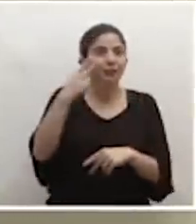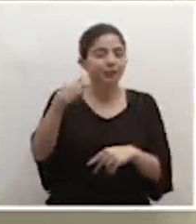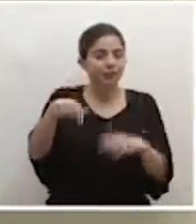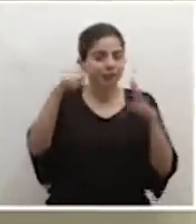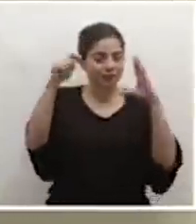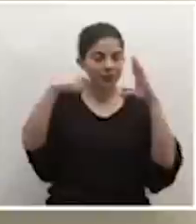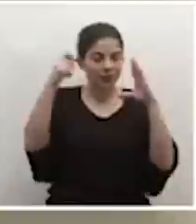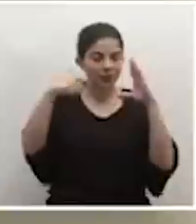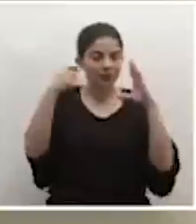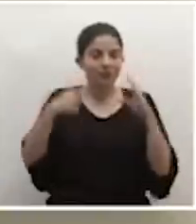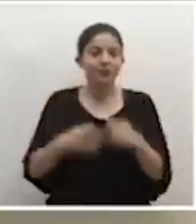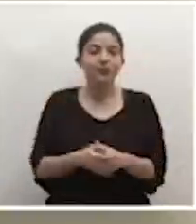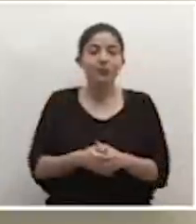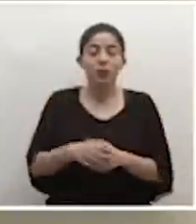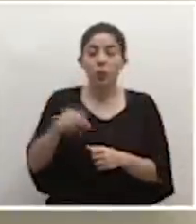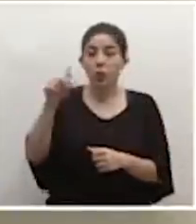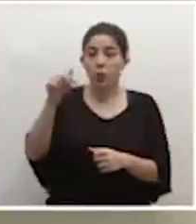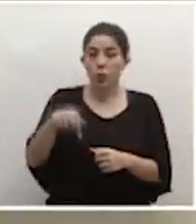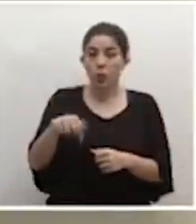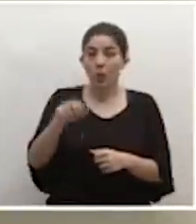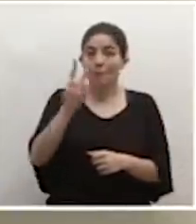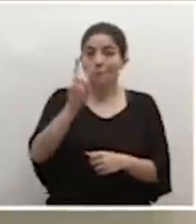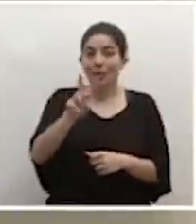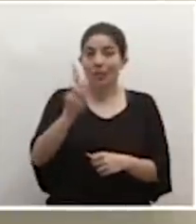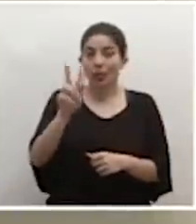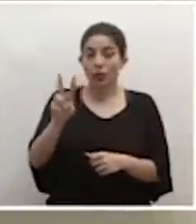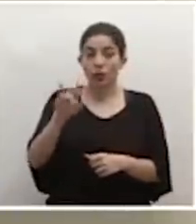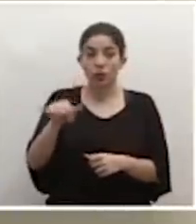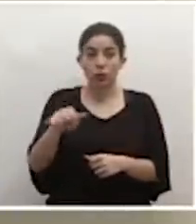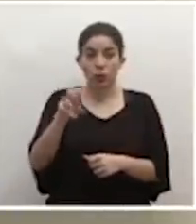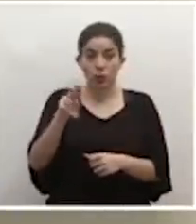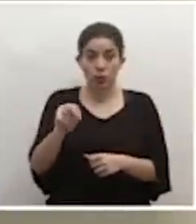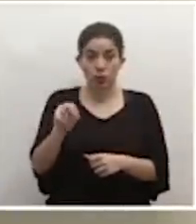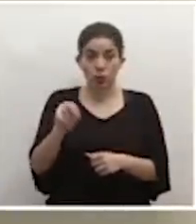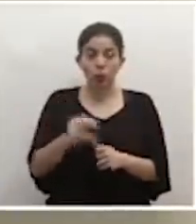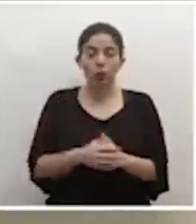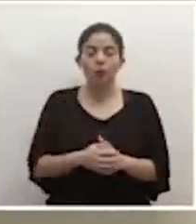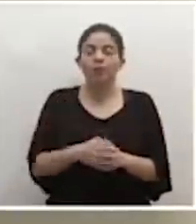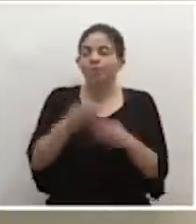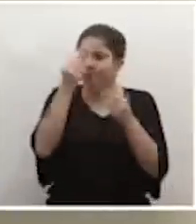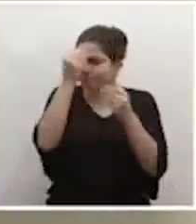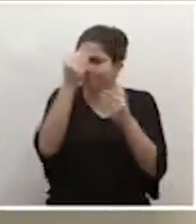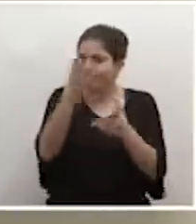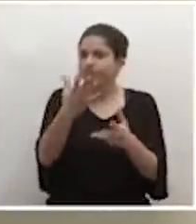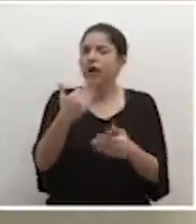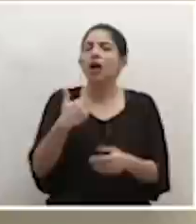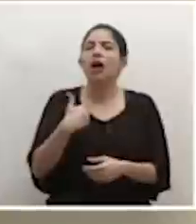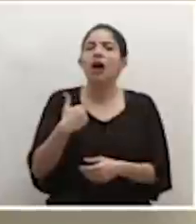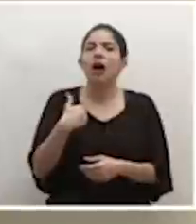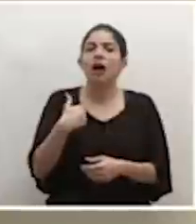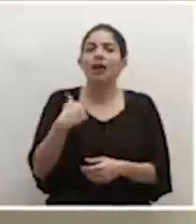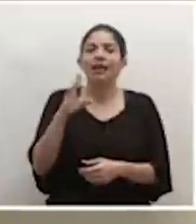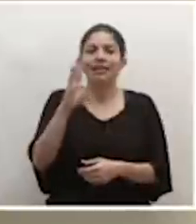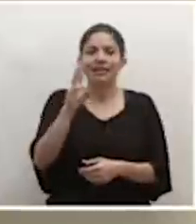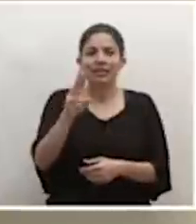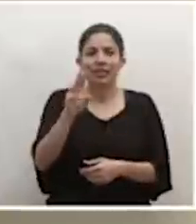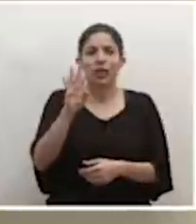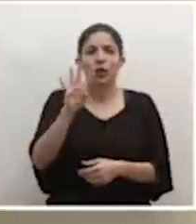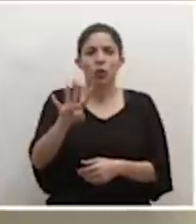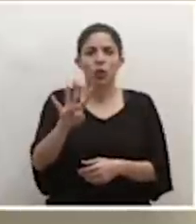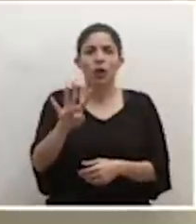transmisión. Al ser 22 de junio, informamos que se registran 64